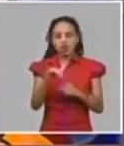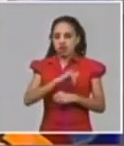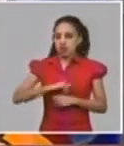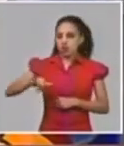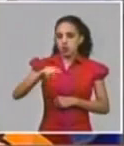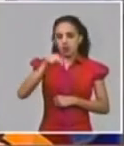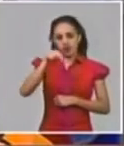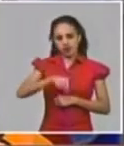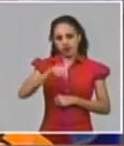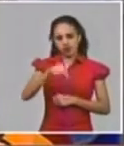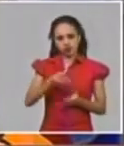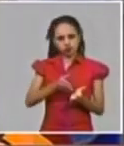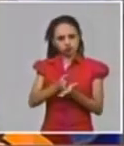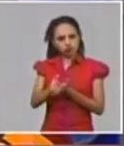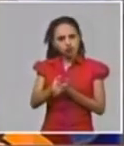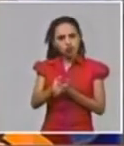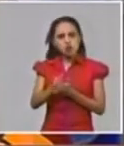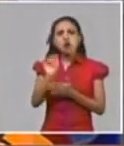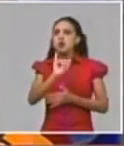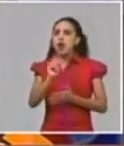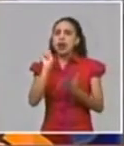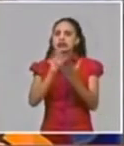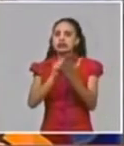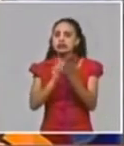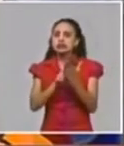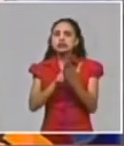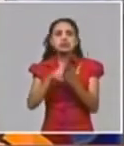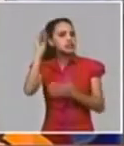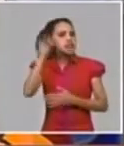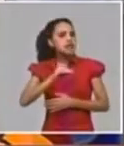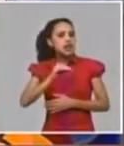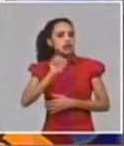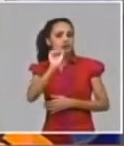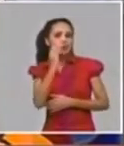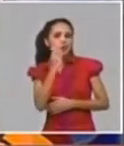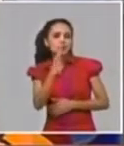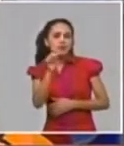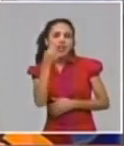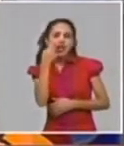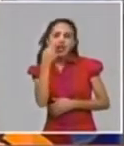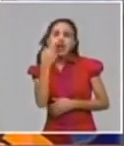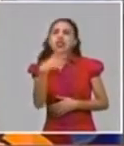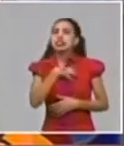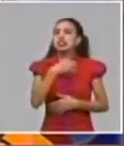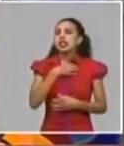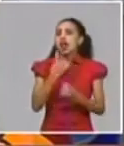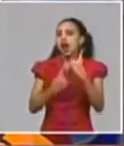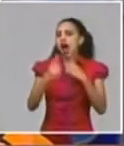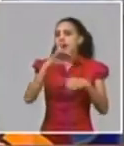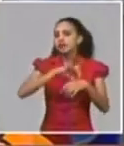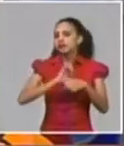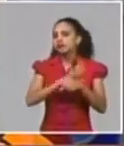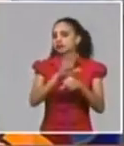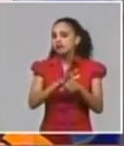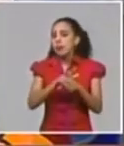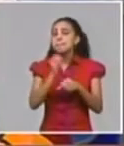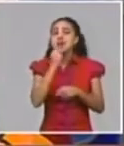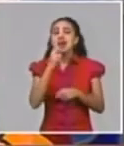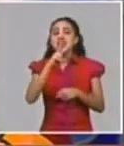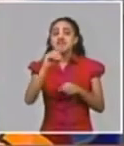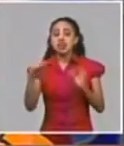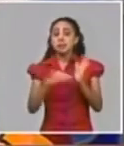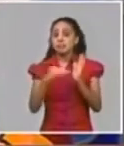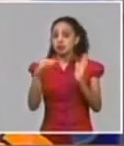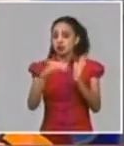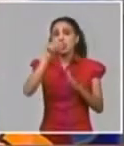eventos mantenemos la pesquisa activa como una tecnología sumamente importante más de 4 millones de personas en la población aún con las